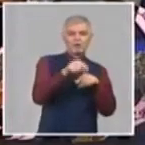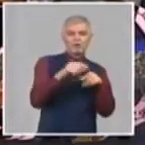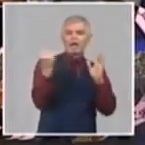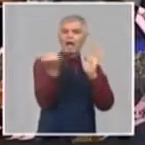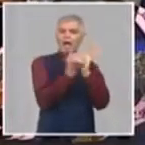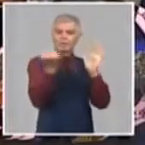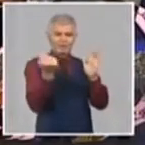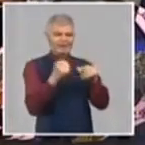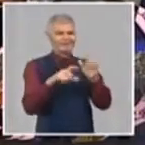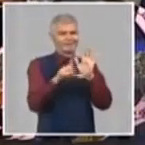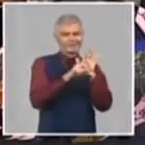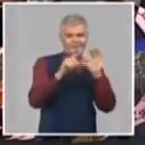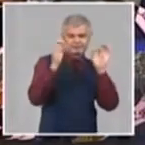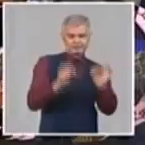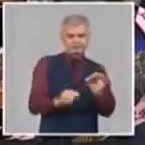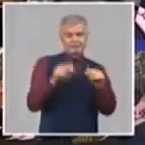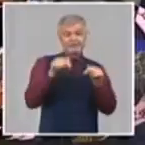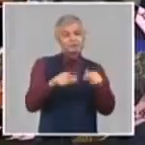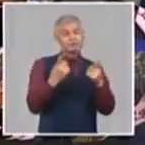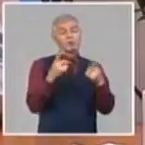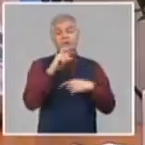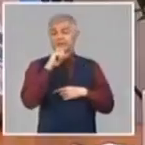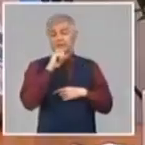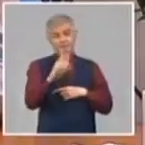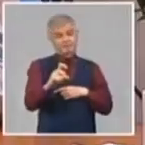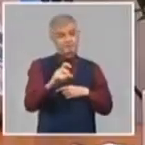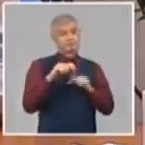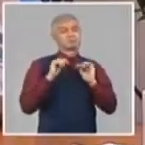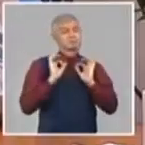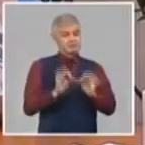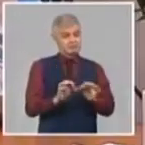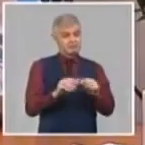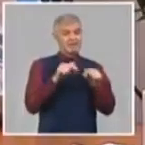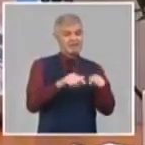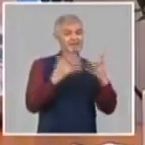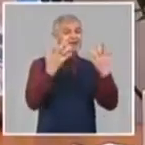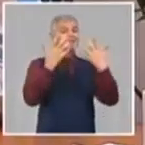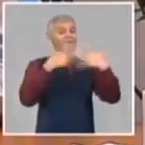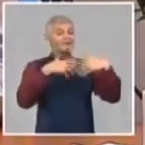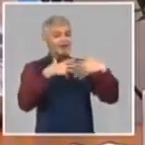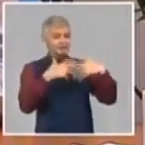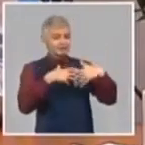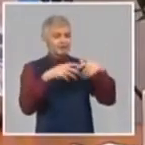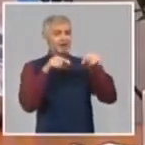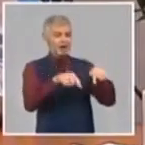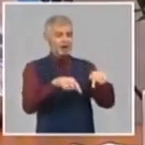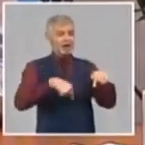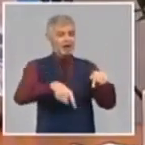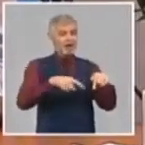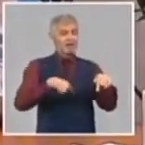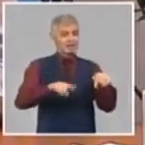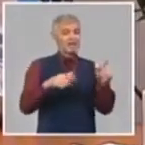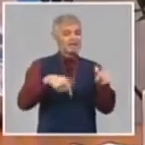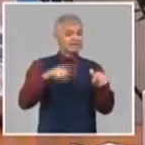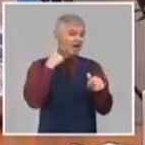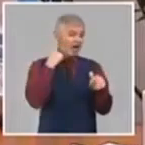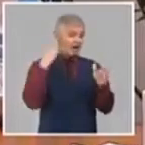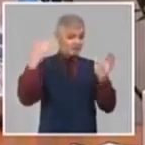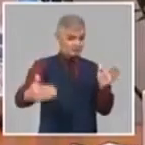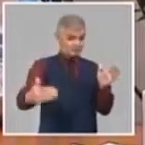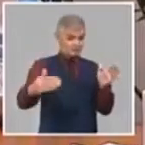las plantas. Esto es un gran reto. Esta fábrica la tenemos prevista, hacerla este año, en un cronograma de